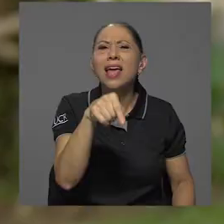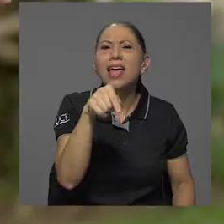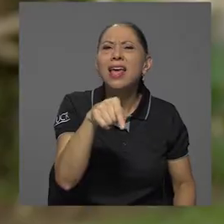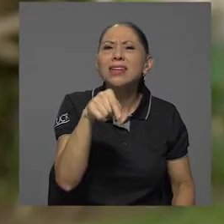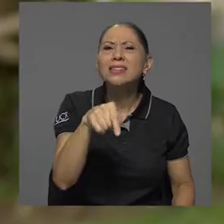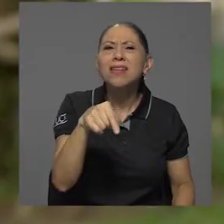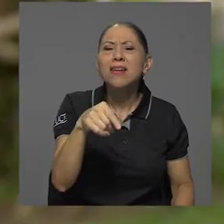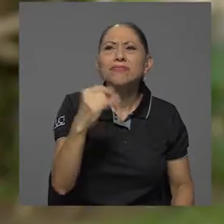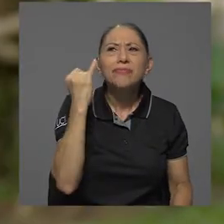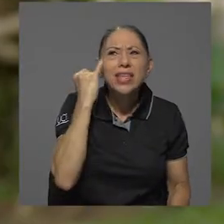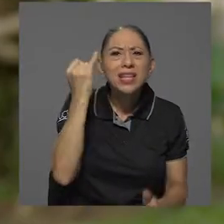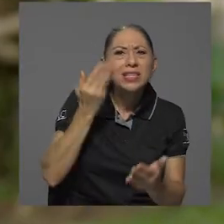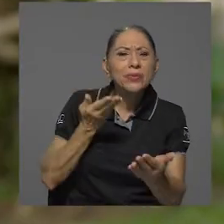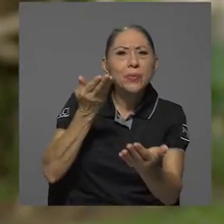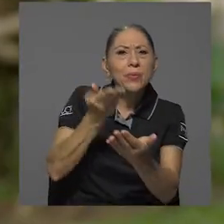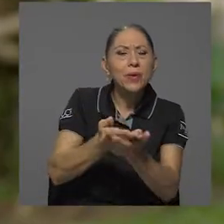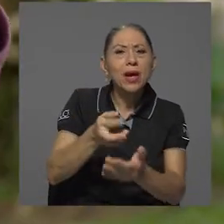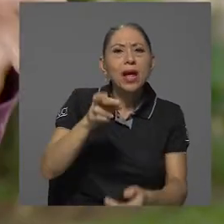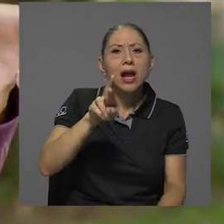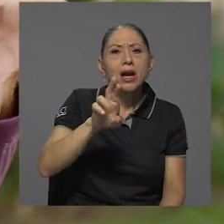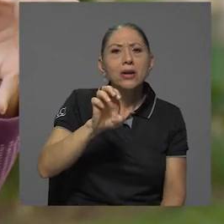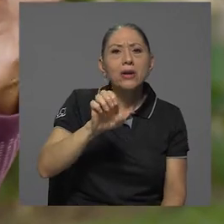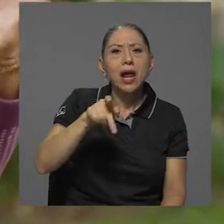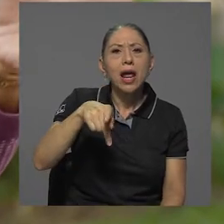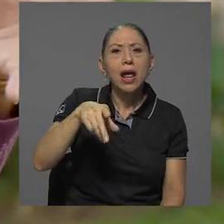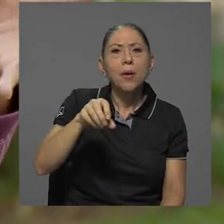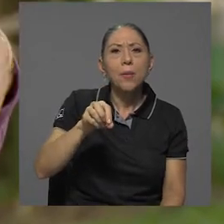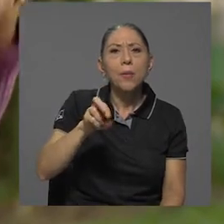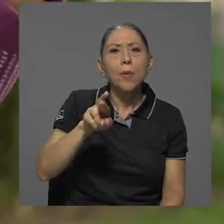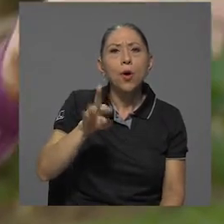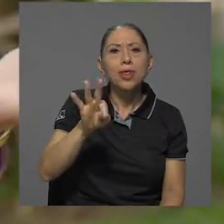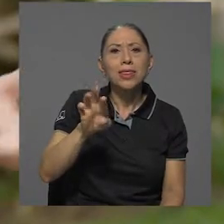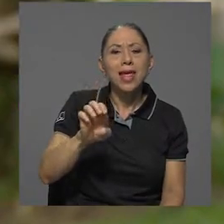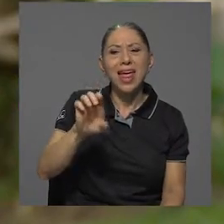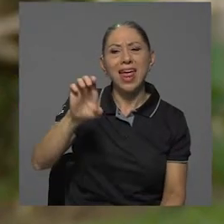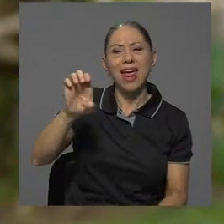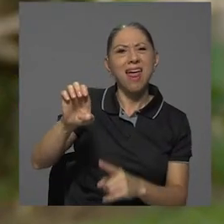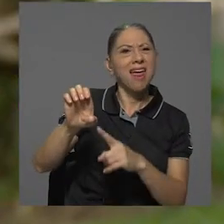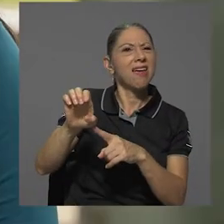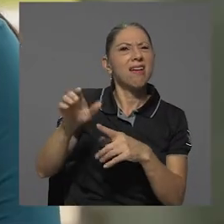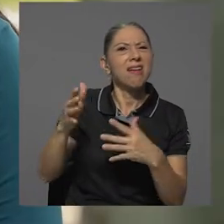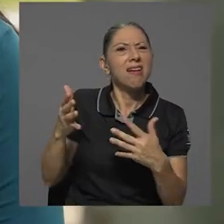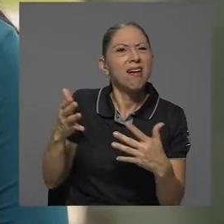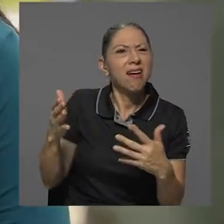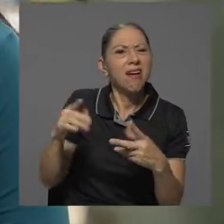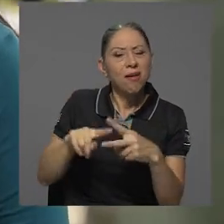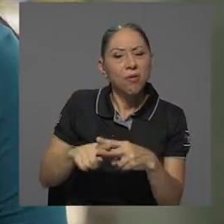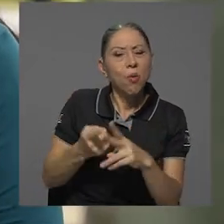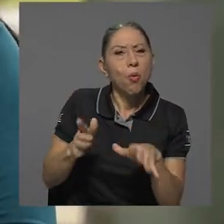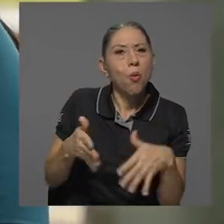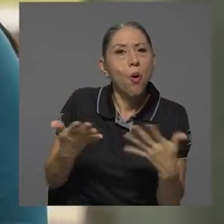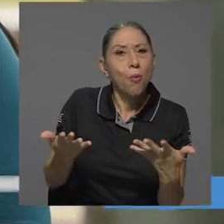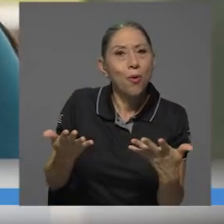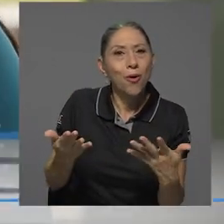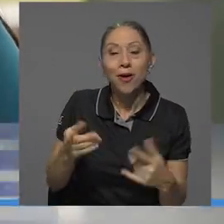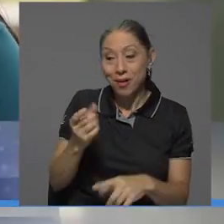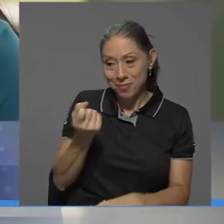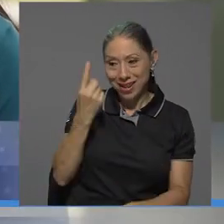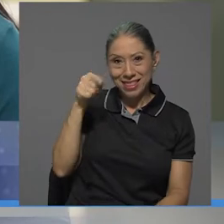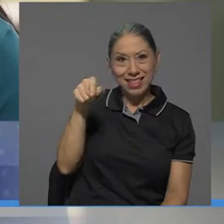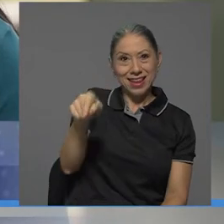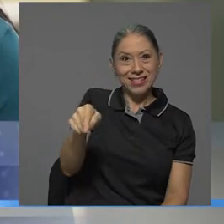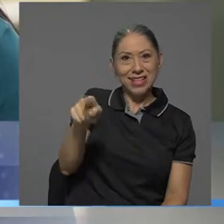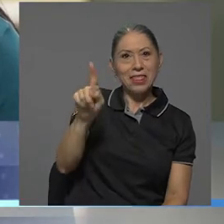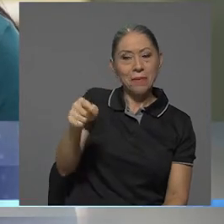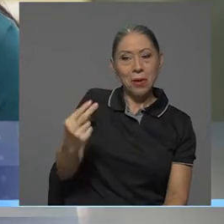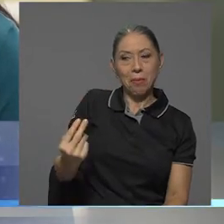es esta iniciativa Reporte E. ¿Cómo nace? Sí. Bueno, para entender Reporte E hay que irnos